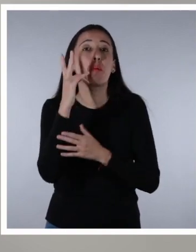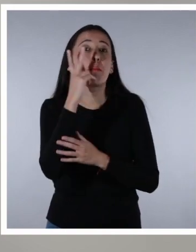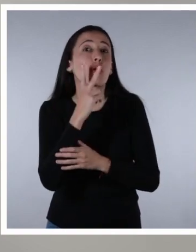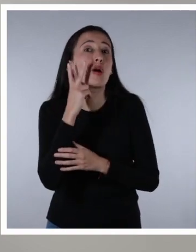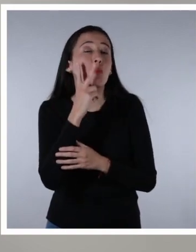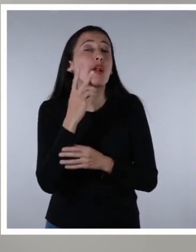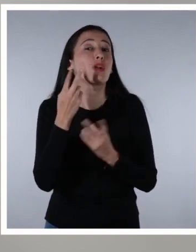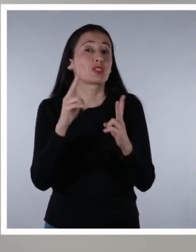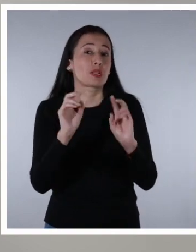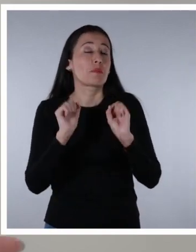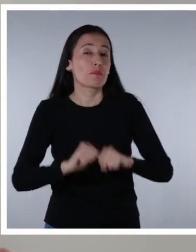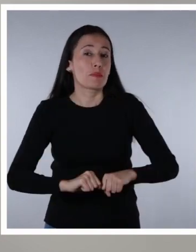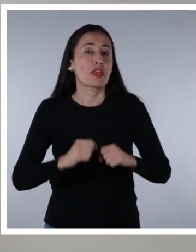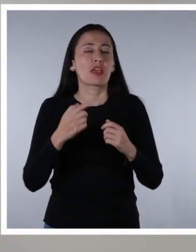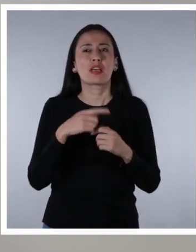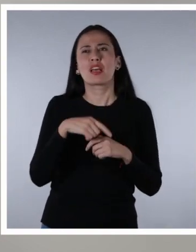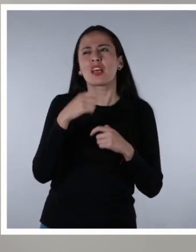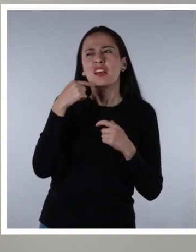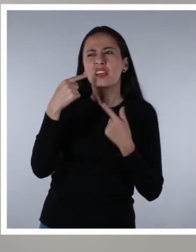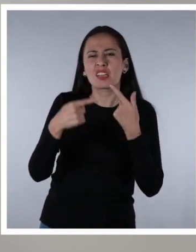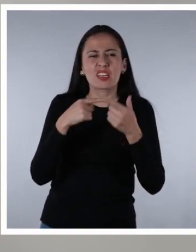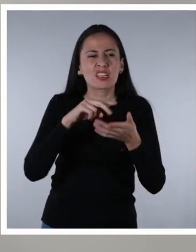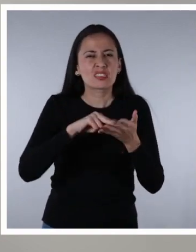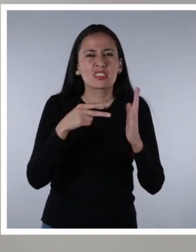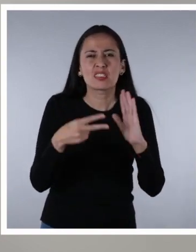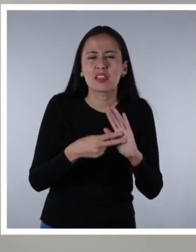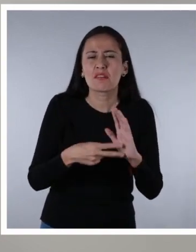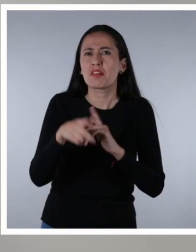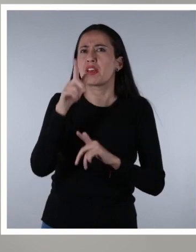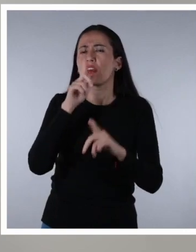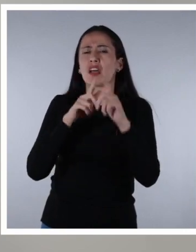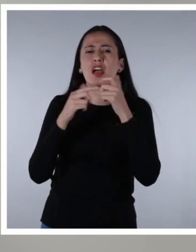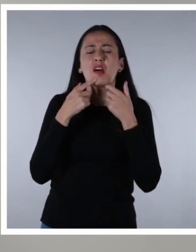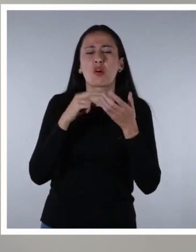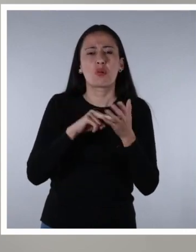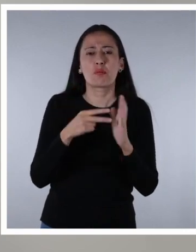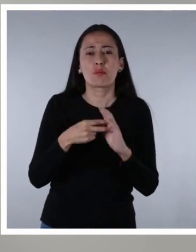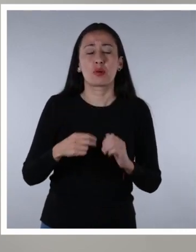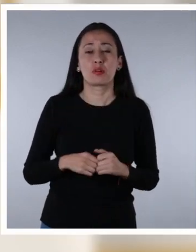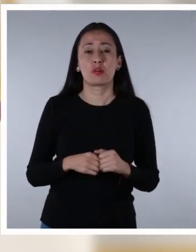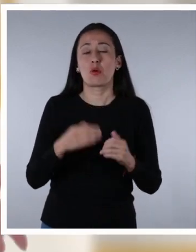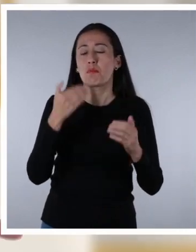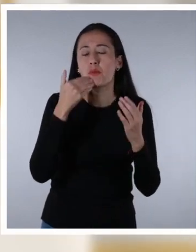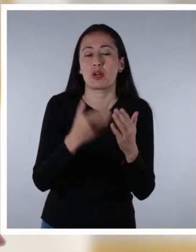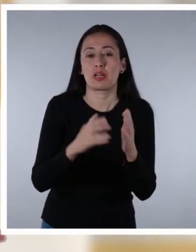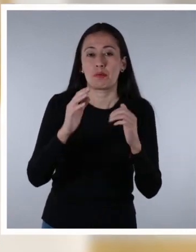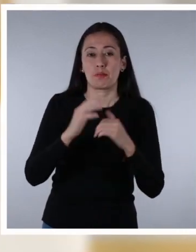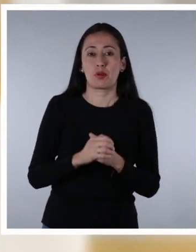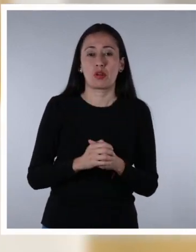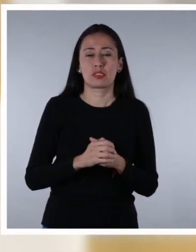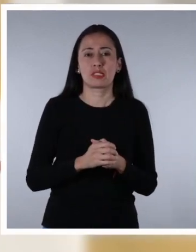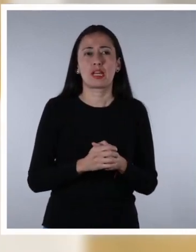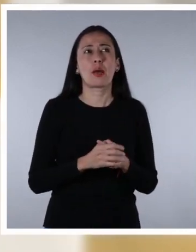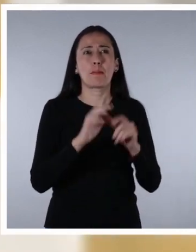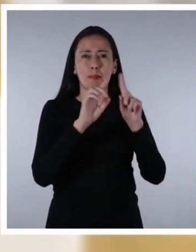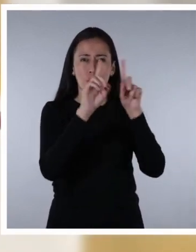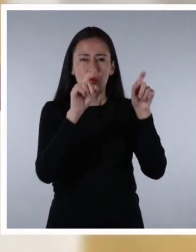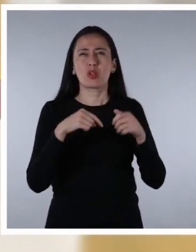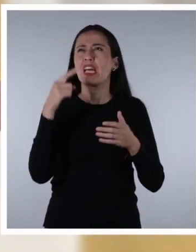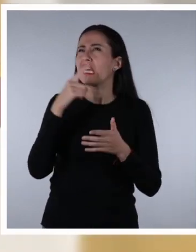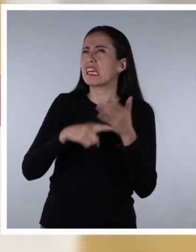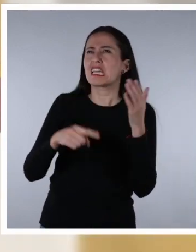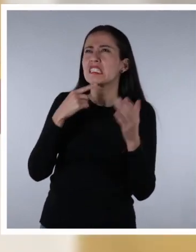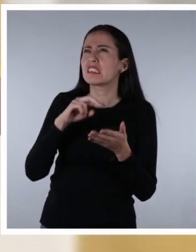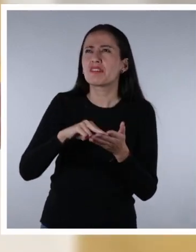comprender más fácilmente qué son esas sustancias y cómo su consumo afecta su salud. Por ejemplo, si te preguntan